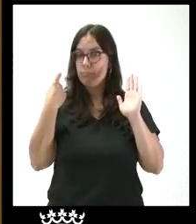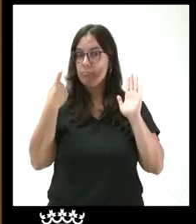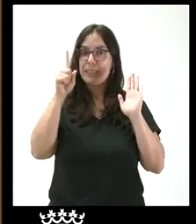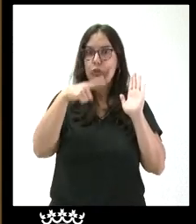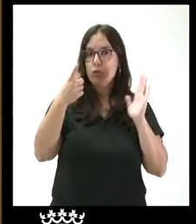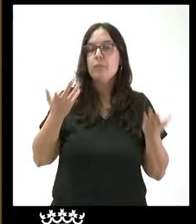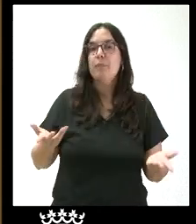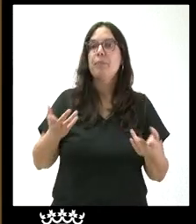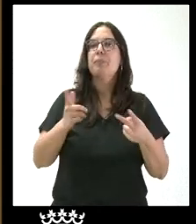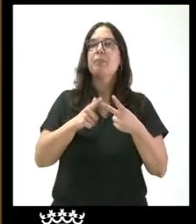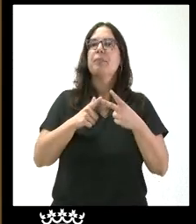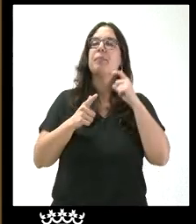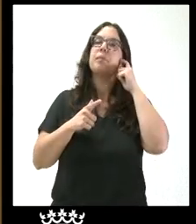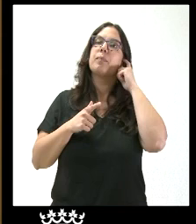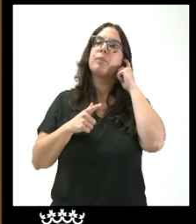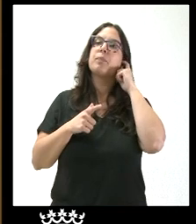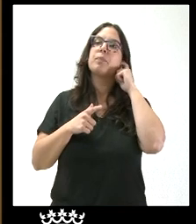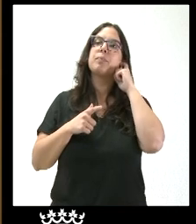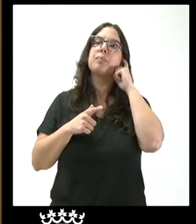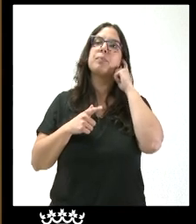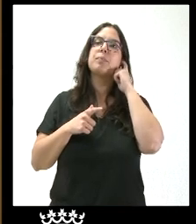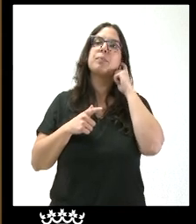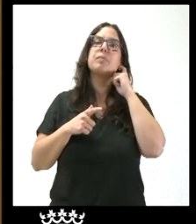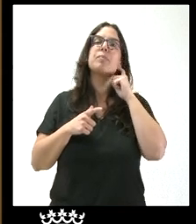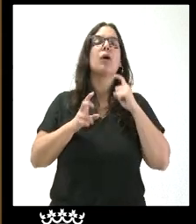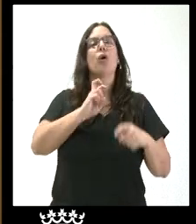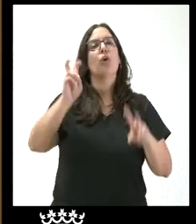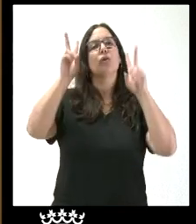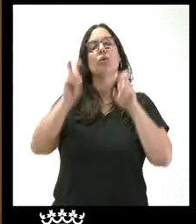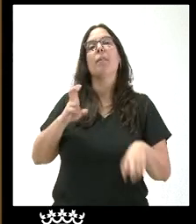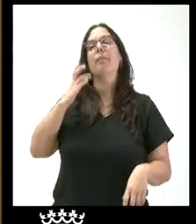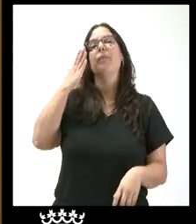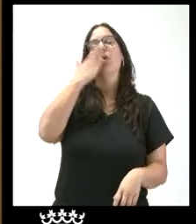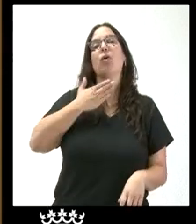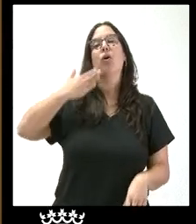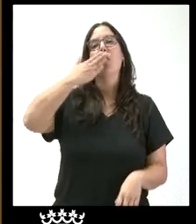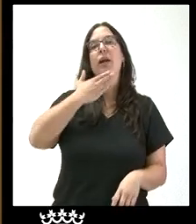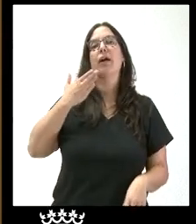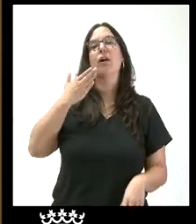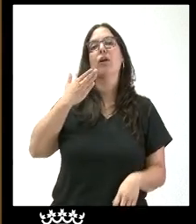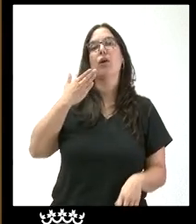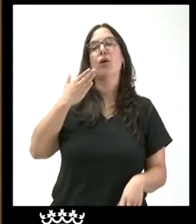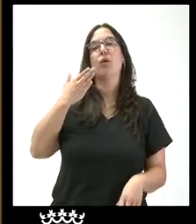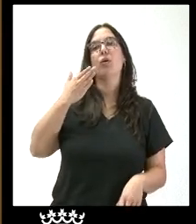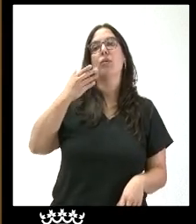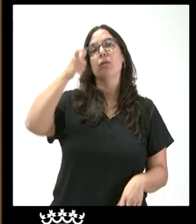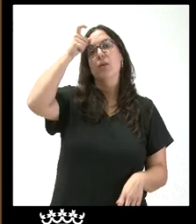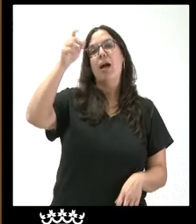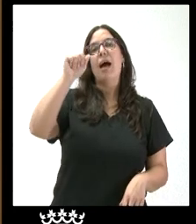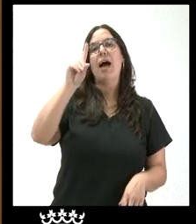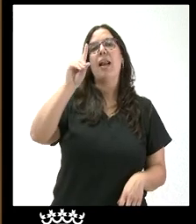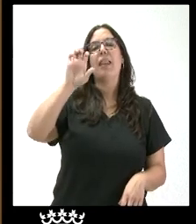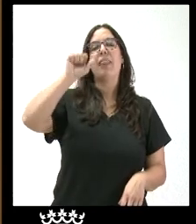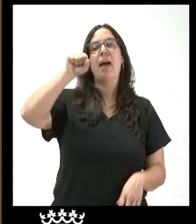va a llegar. Y otra pregunta sobre otro asunto. El colegio al día mayor de San Martín se ha desplomado el techo